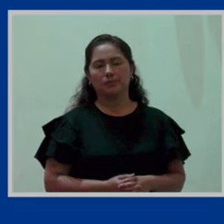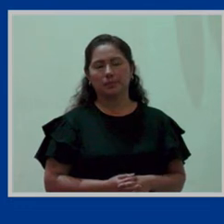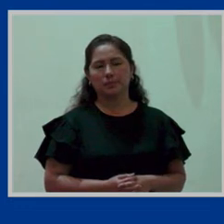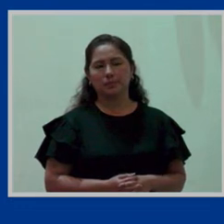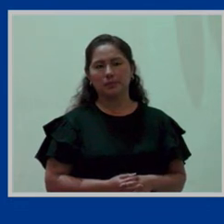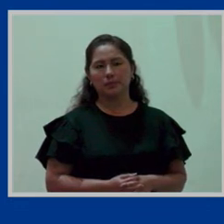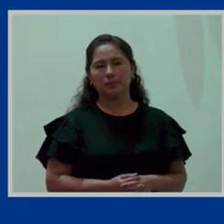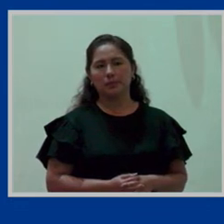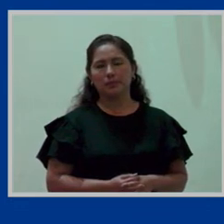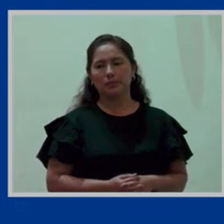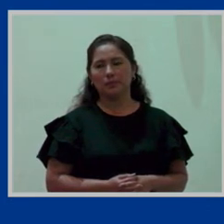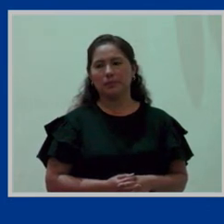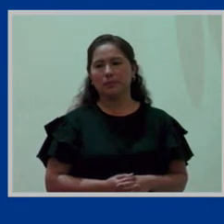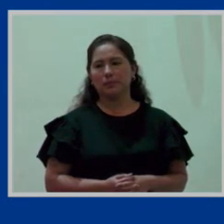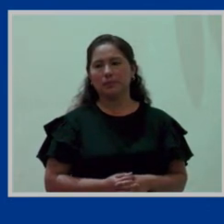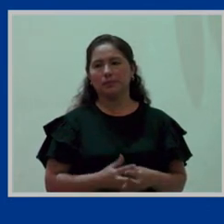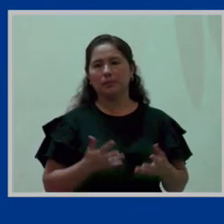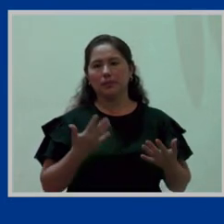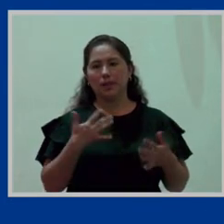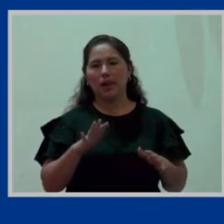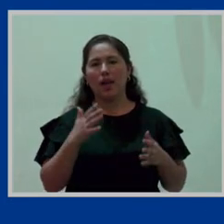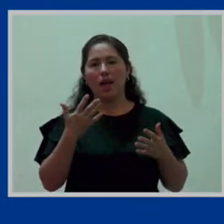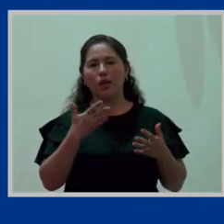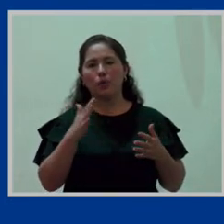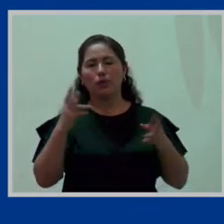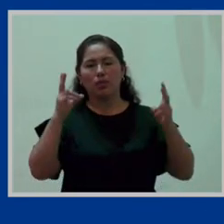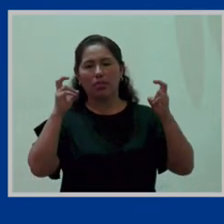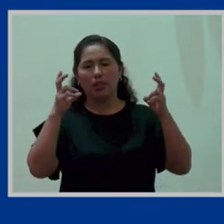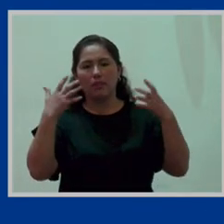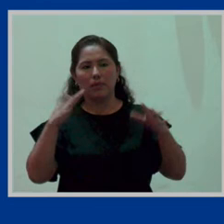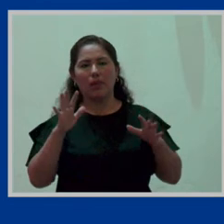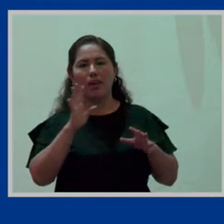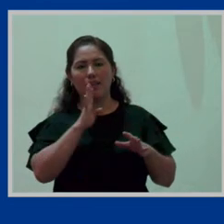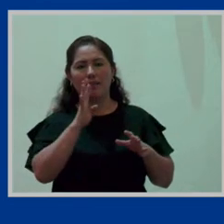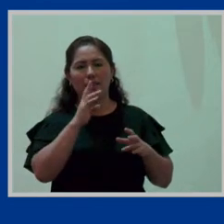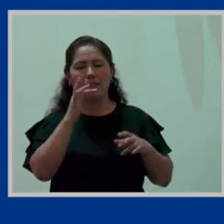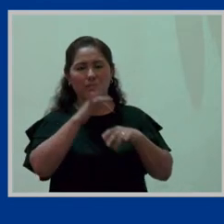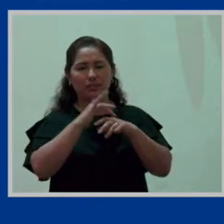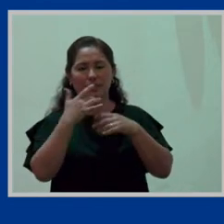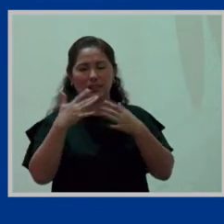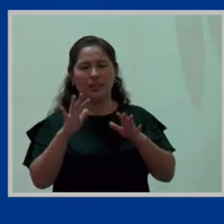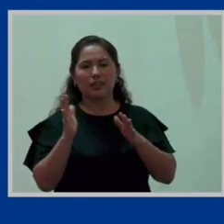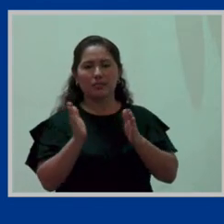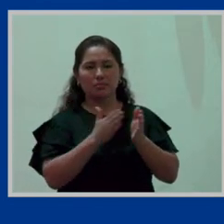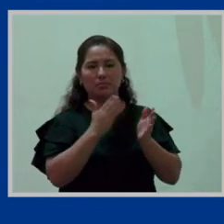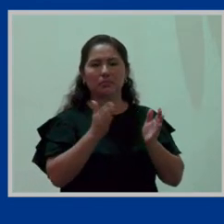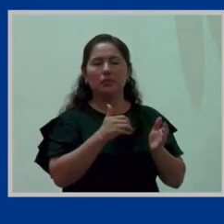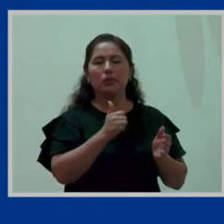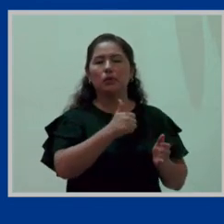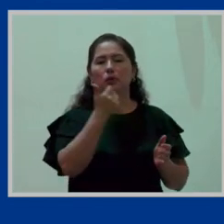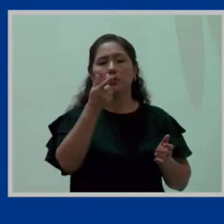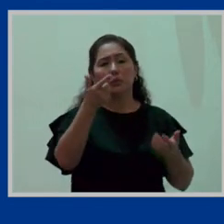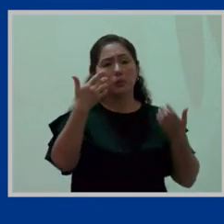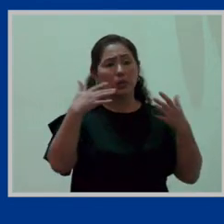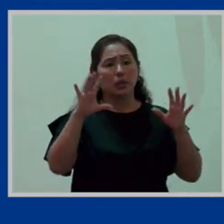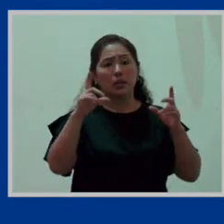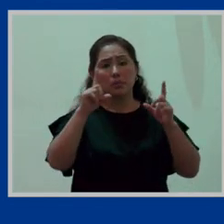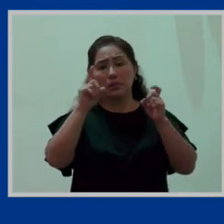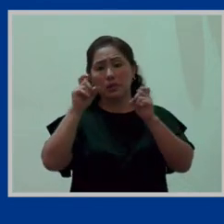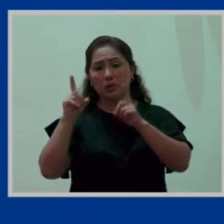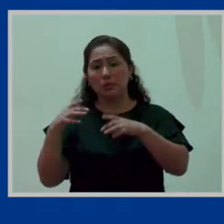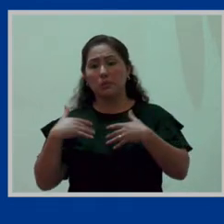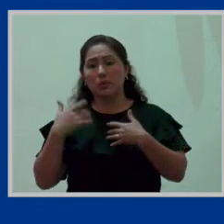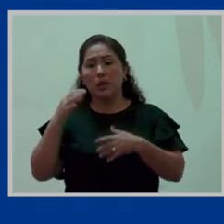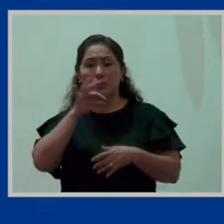Hay algunos temas que ya se han tocado y, por favor, cualquier pregunta, un para